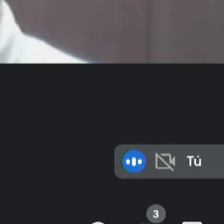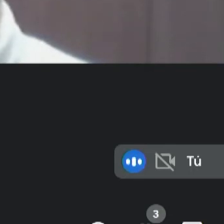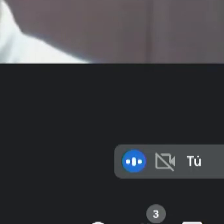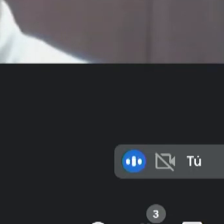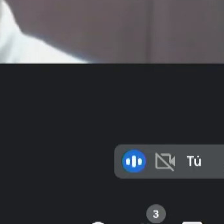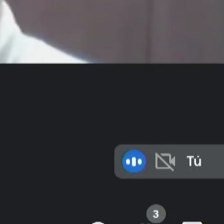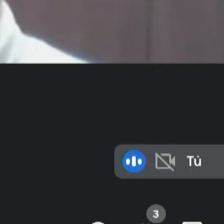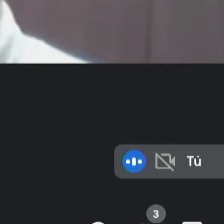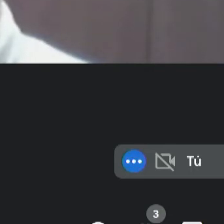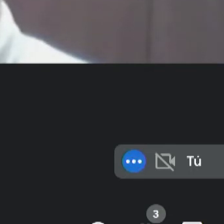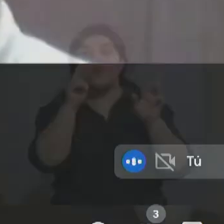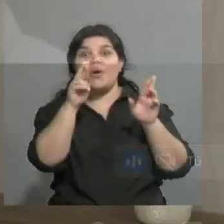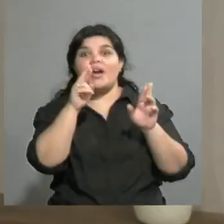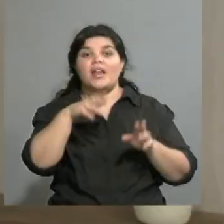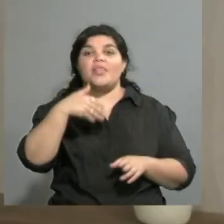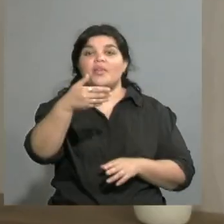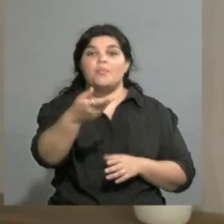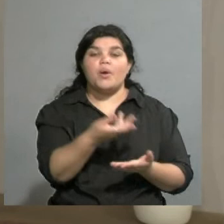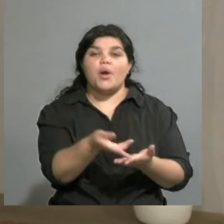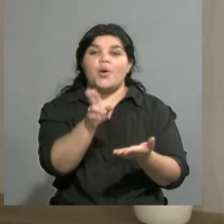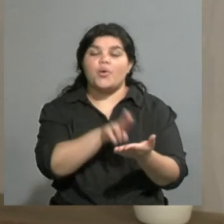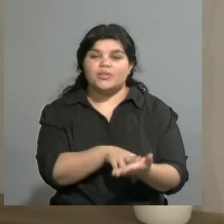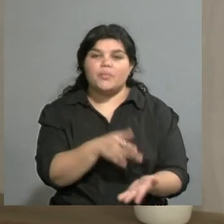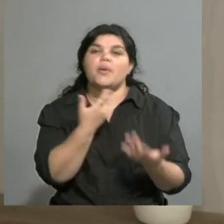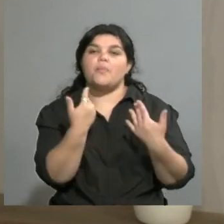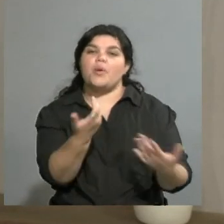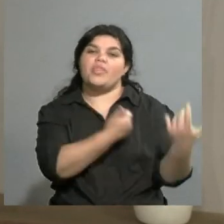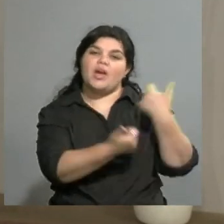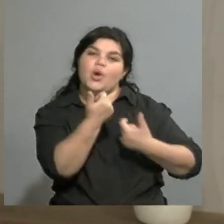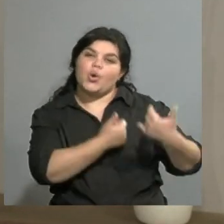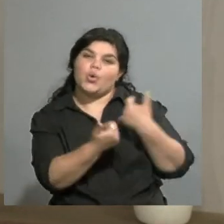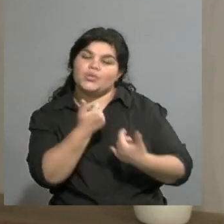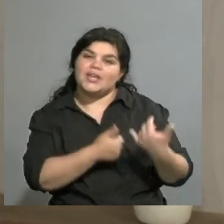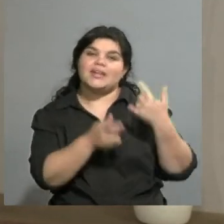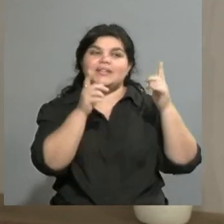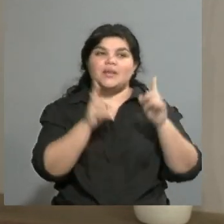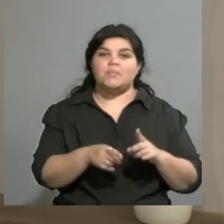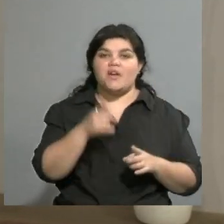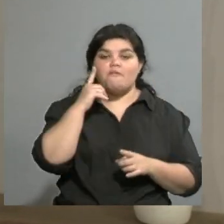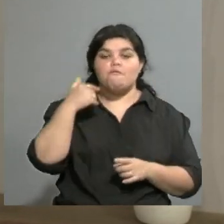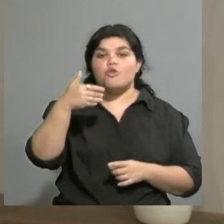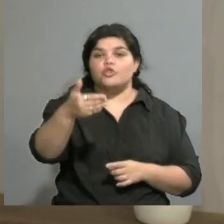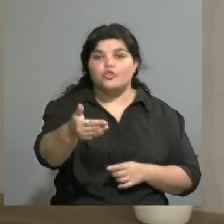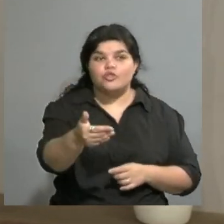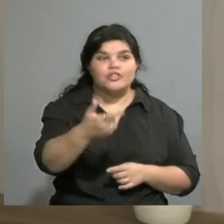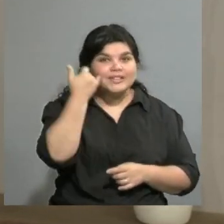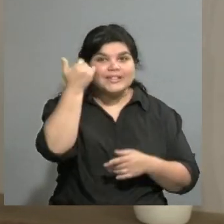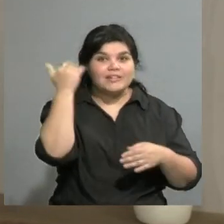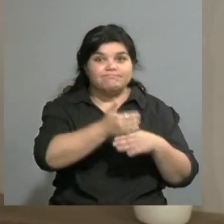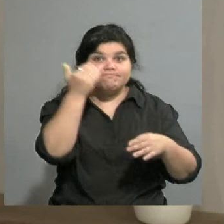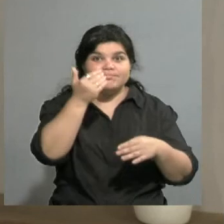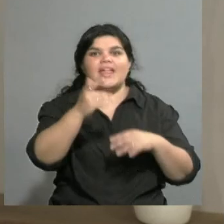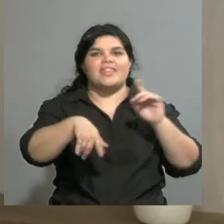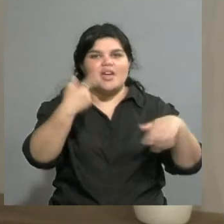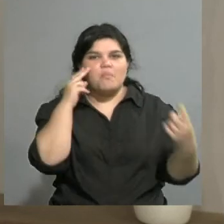en algún momento acá con nosotros para hablar un poquito más de esta obra y sobre todo de lo que vendrá después, que seguramente va a ser muchísimo éxito.